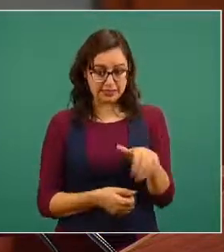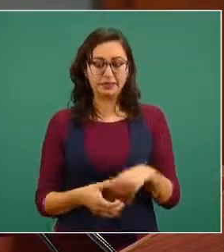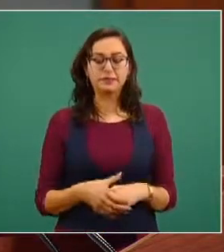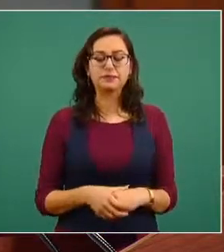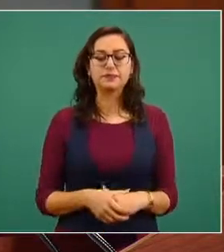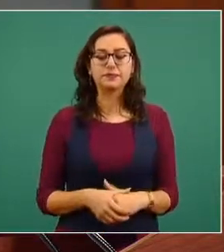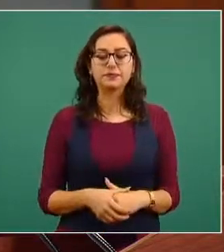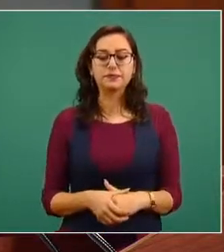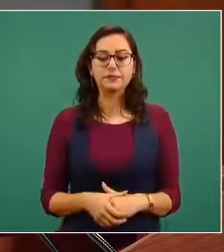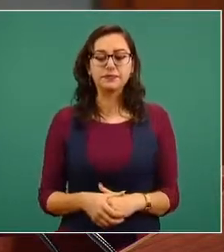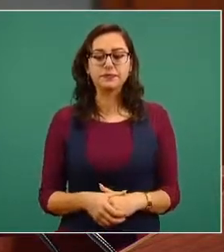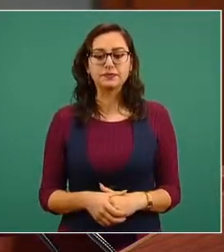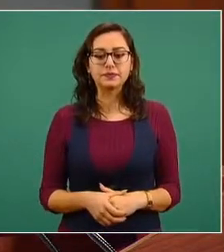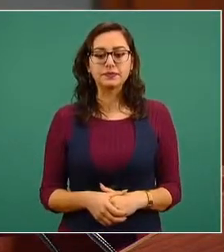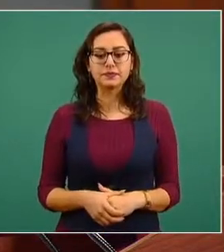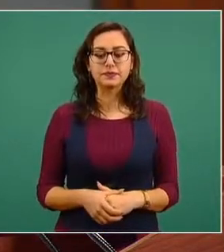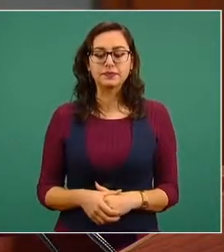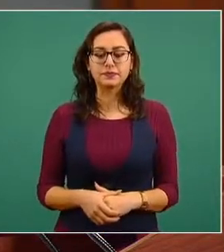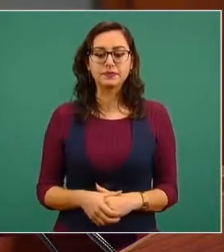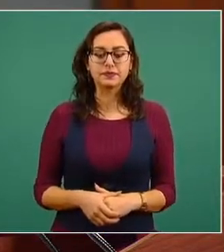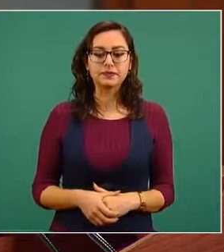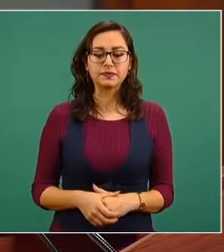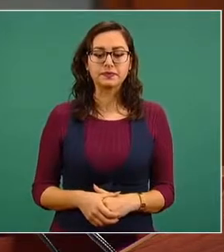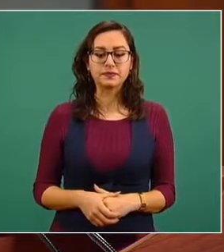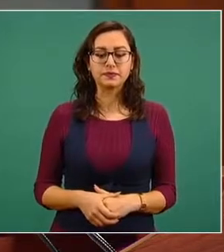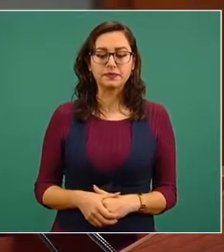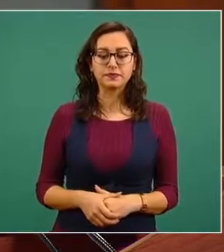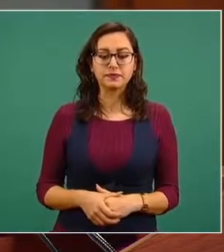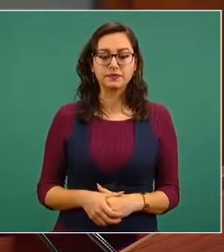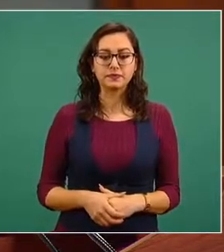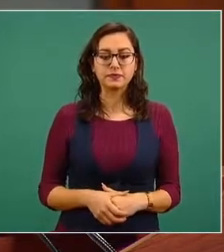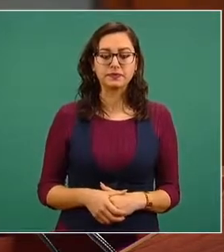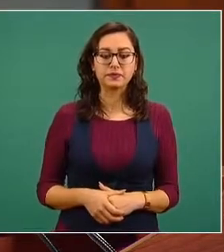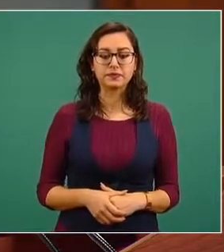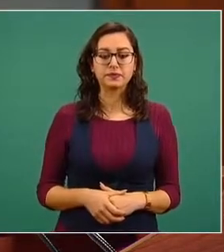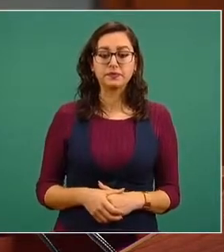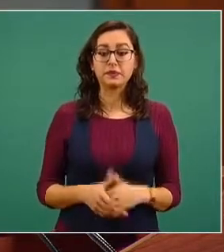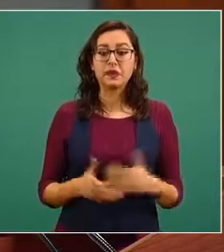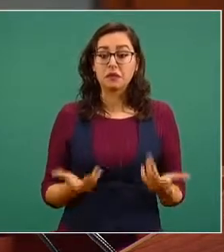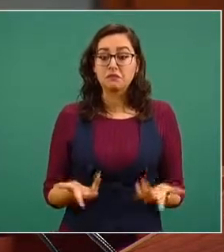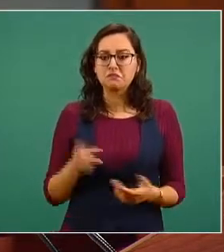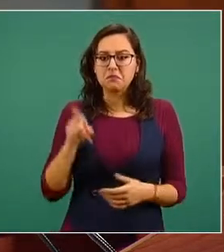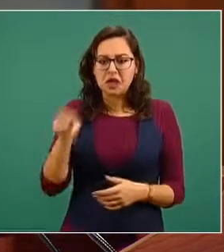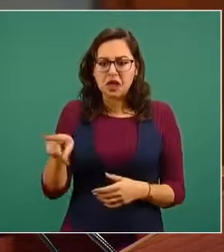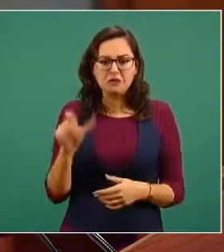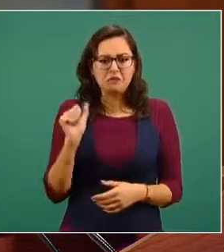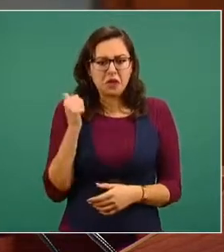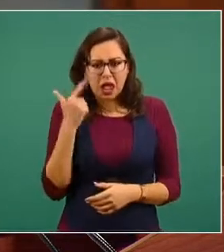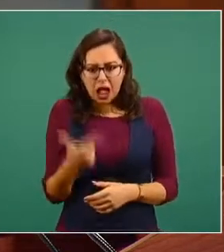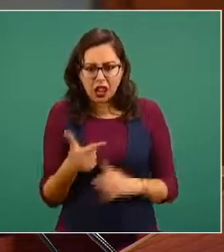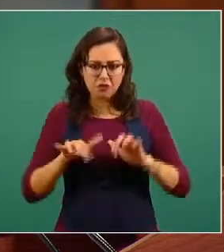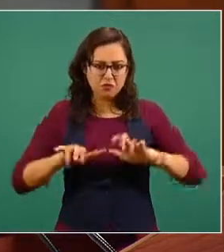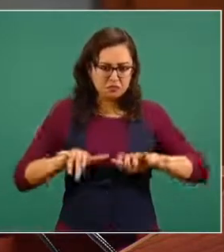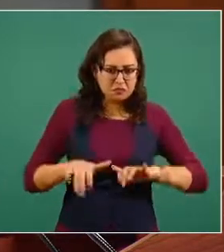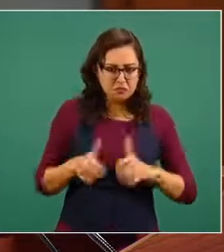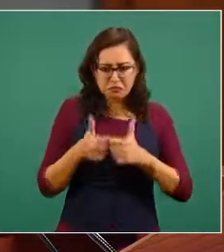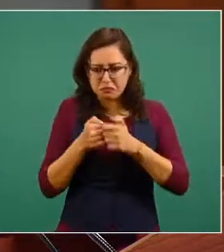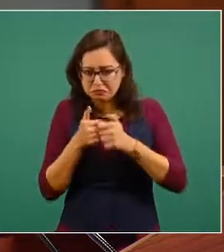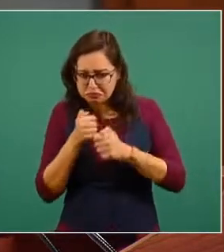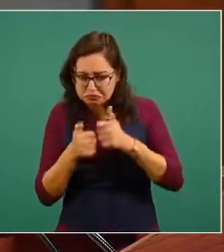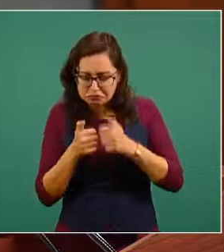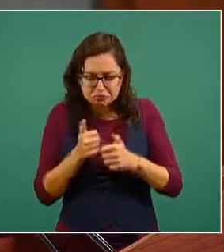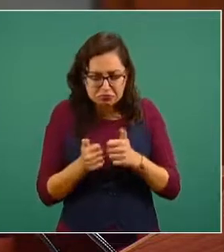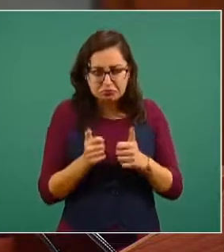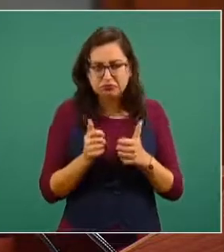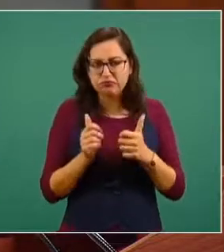de que hubiera utilizado ningún equipo o medio electrónico, ni que hubiera